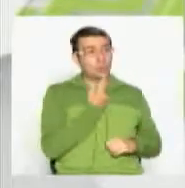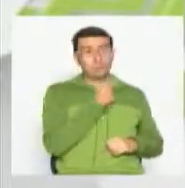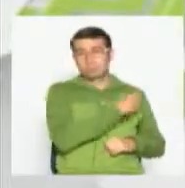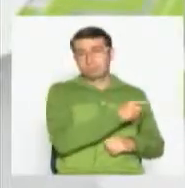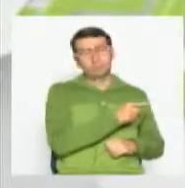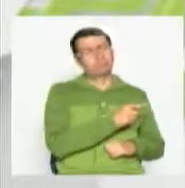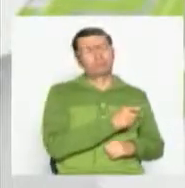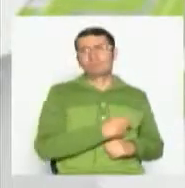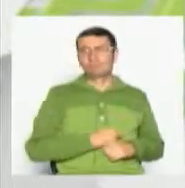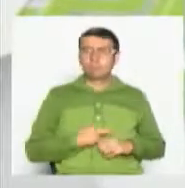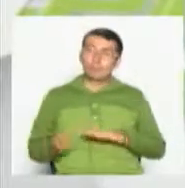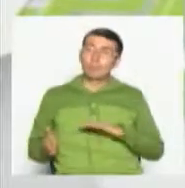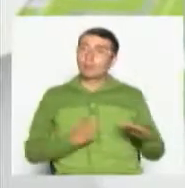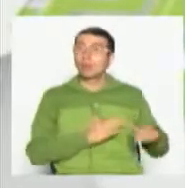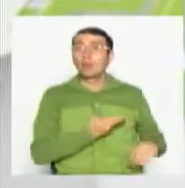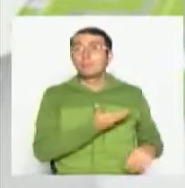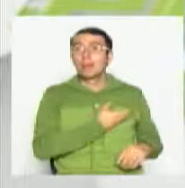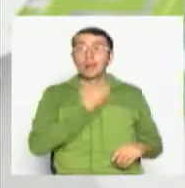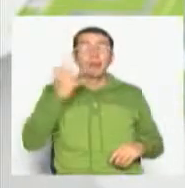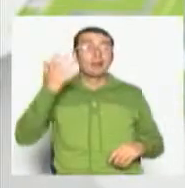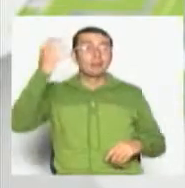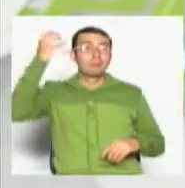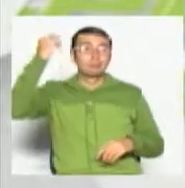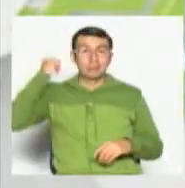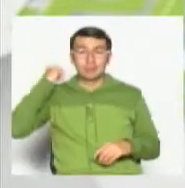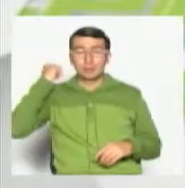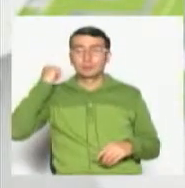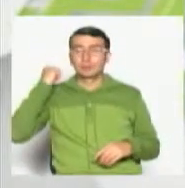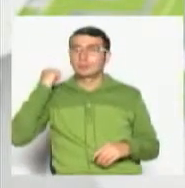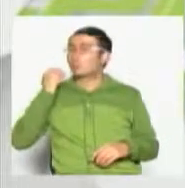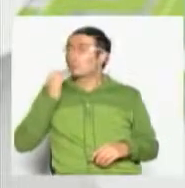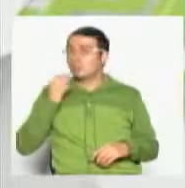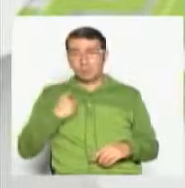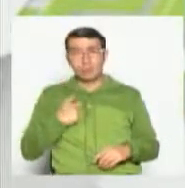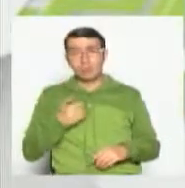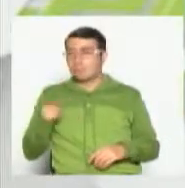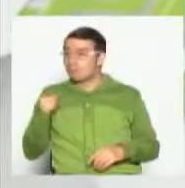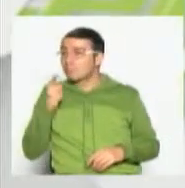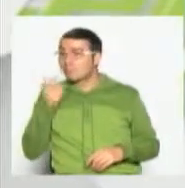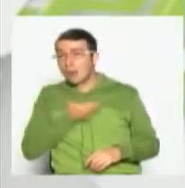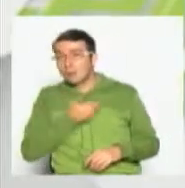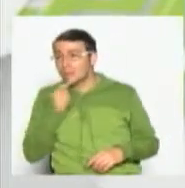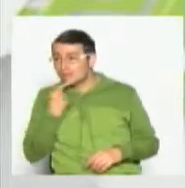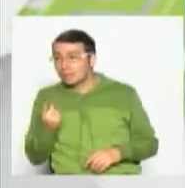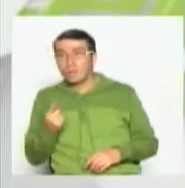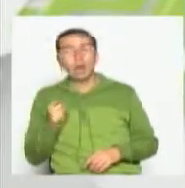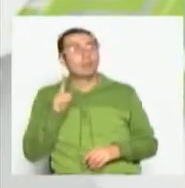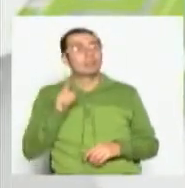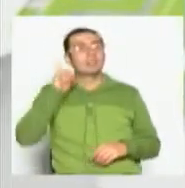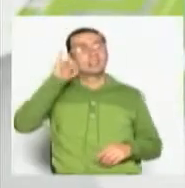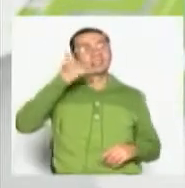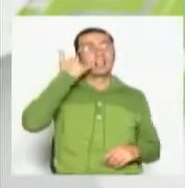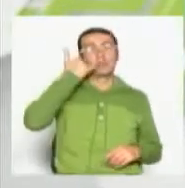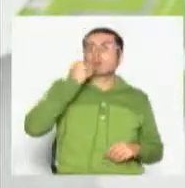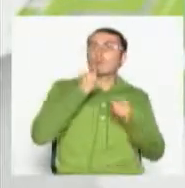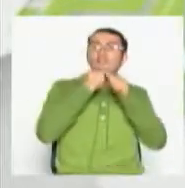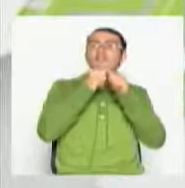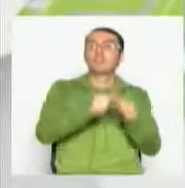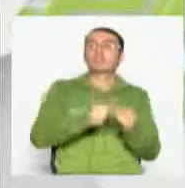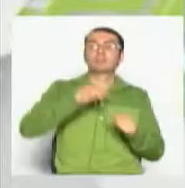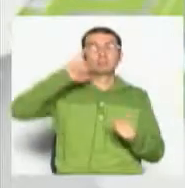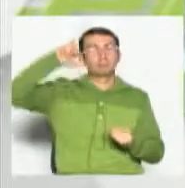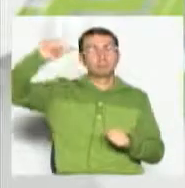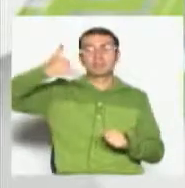Las mamás, hace muchos años decían, la amiga que en paz descanse nos decía, el teléfono sigue siendo fijo, el teléfono